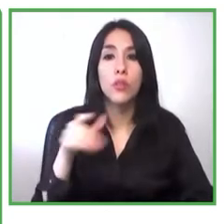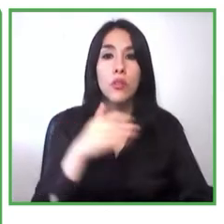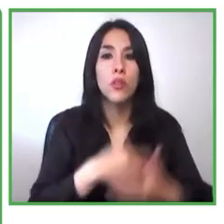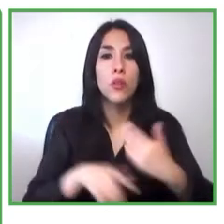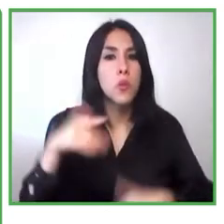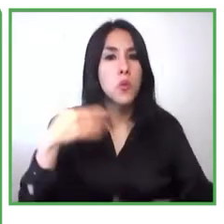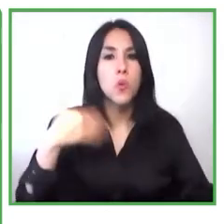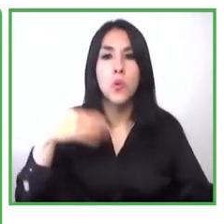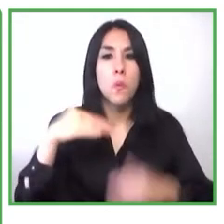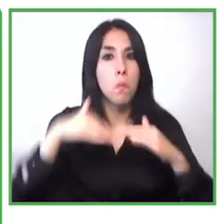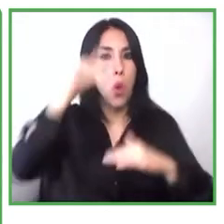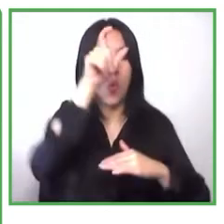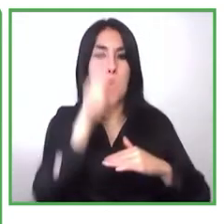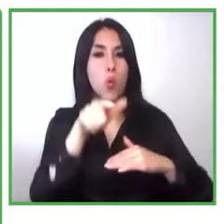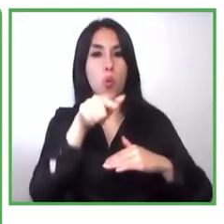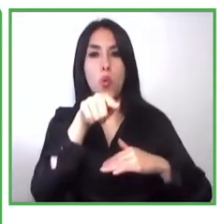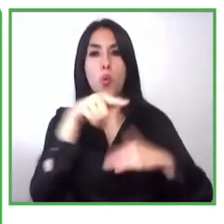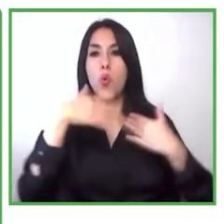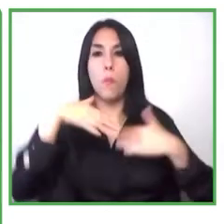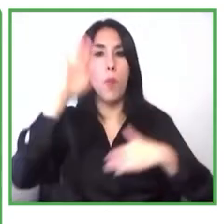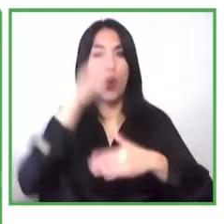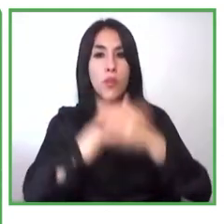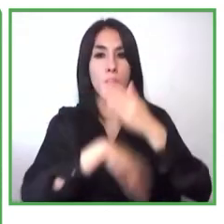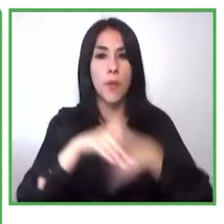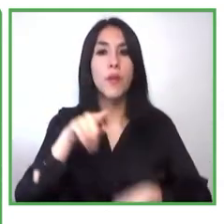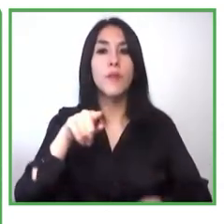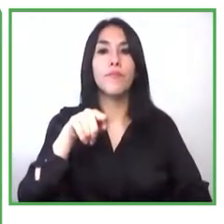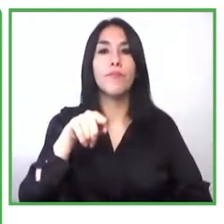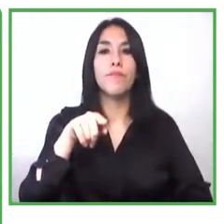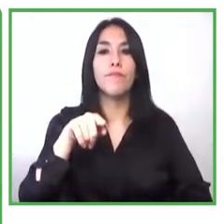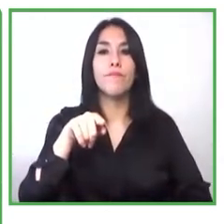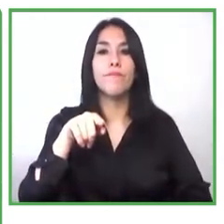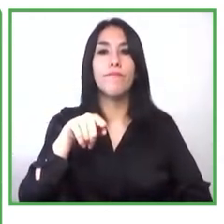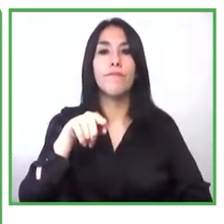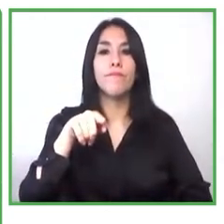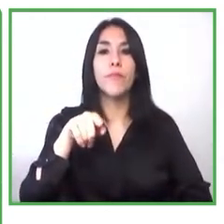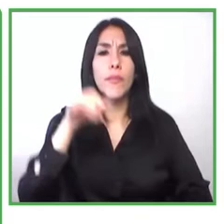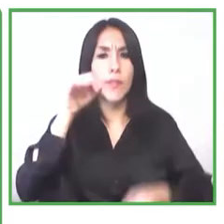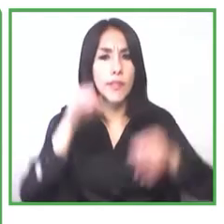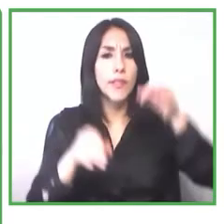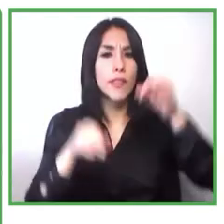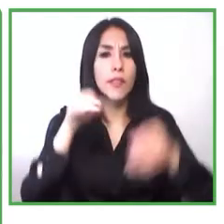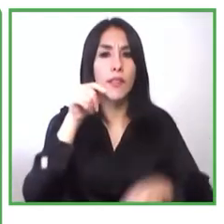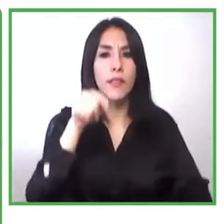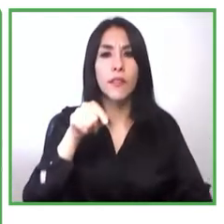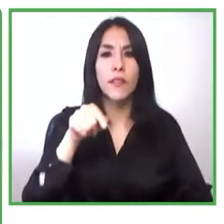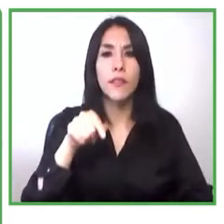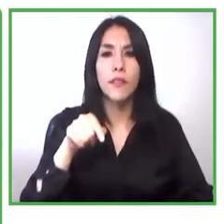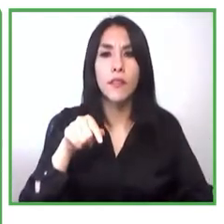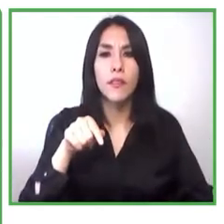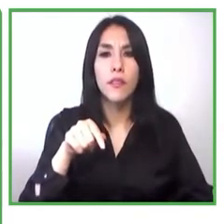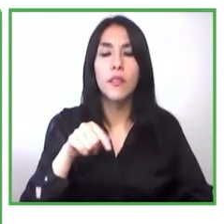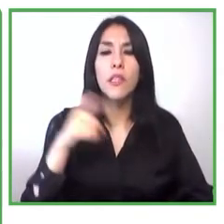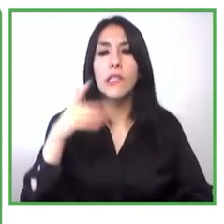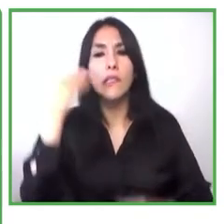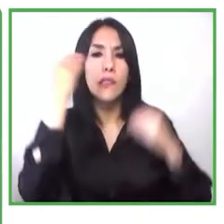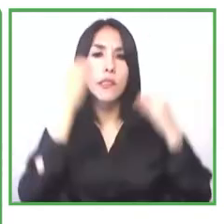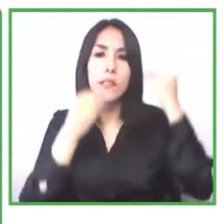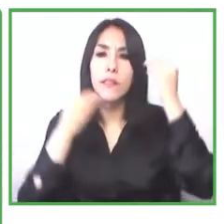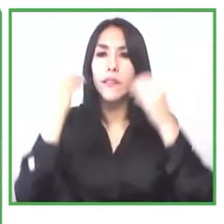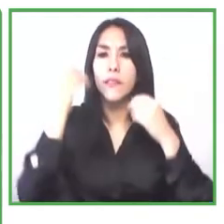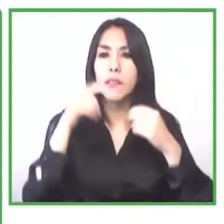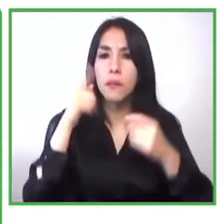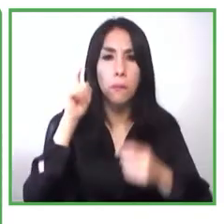tarea de seleccionar los mejores emprendimientos que son los tres que ustedes van a ver más adelante en la presentación con estos